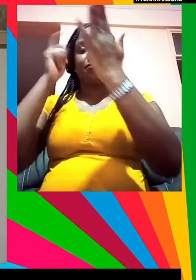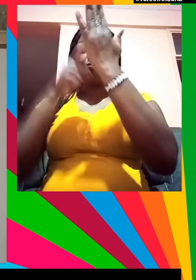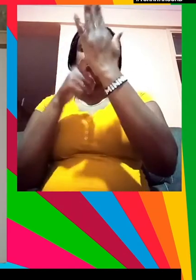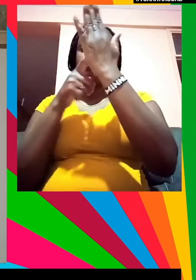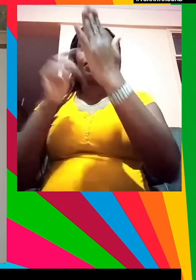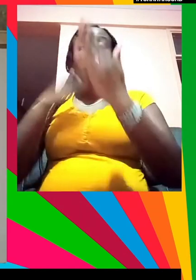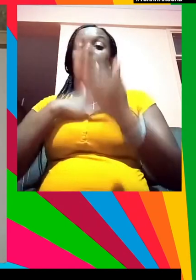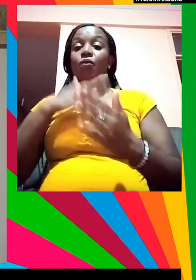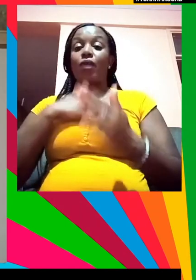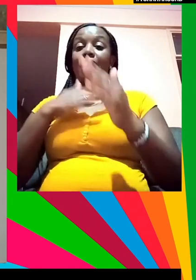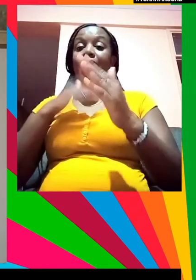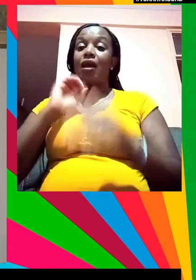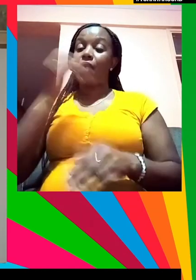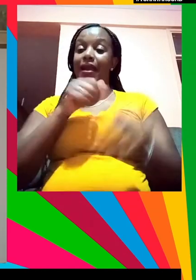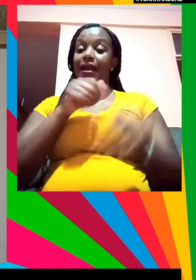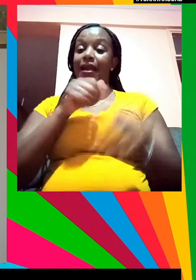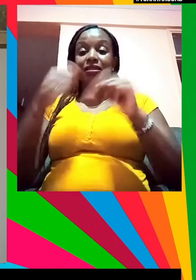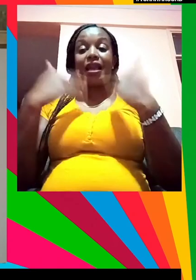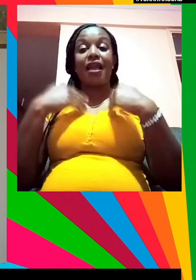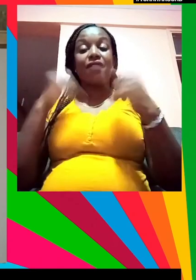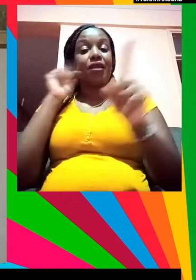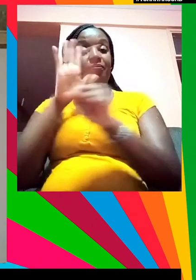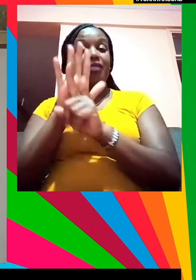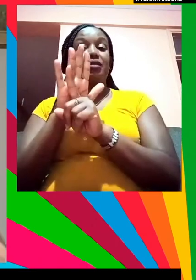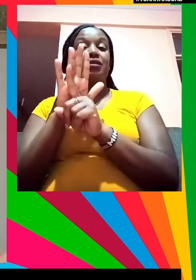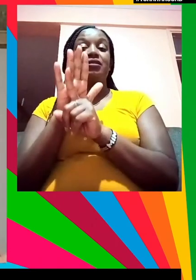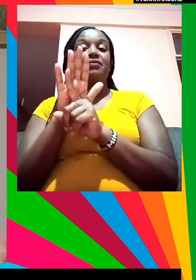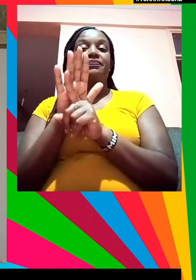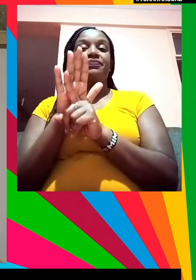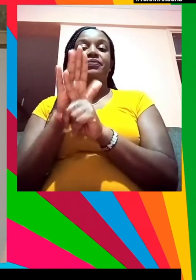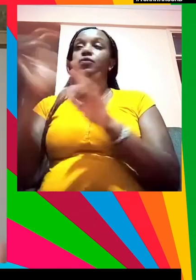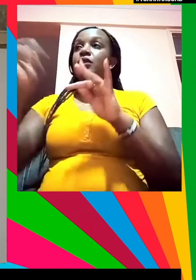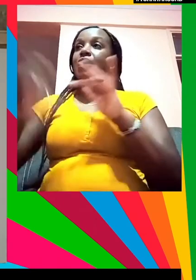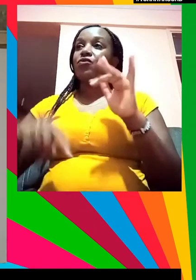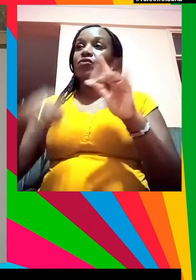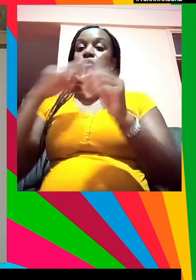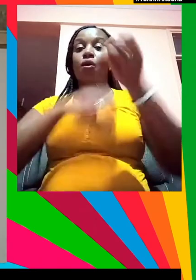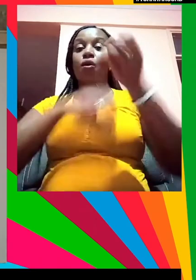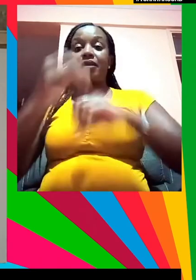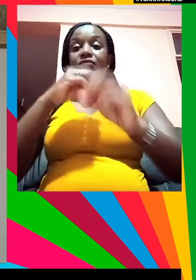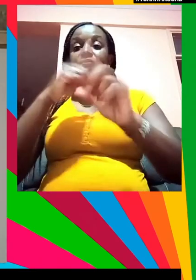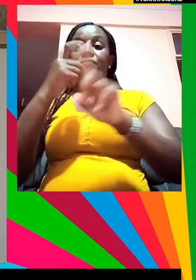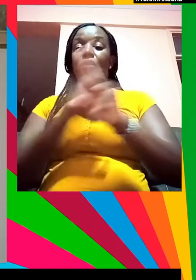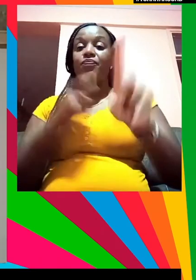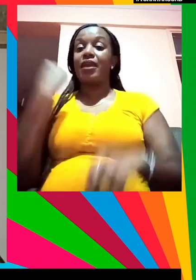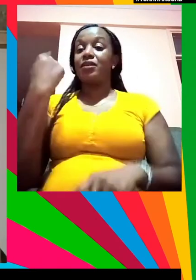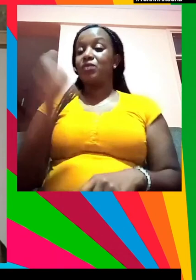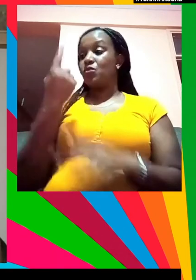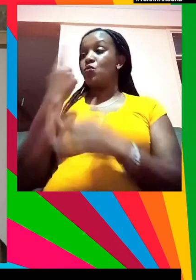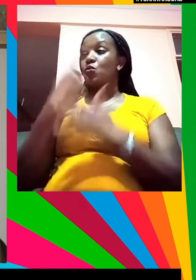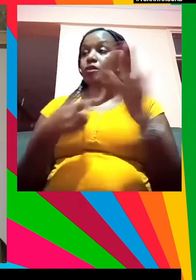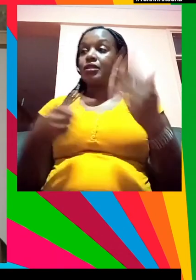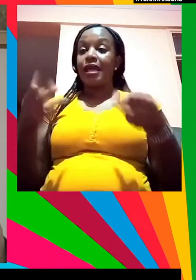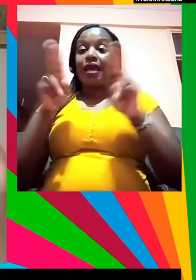tienen un impacto y que no podemos operar de forma aislada de lo que ocurre a nuestro alrededor con lo cual